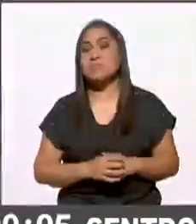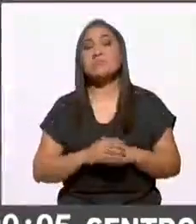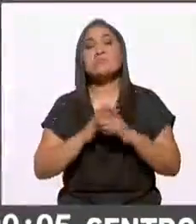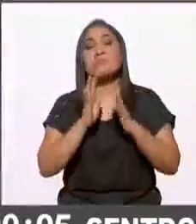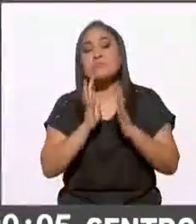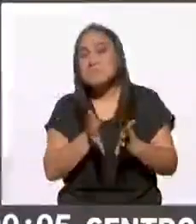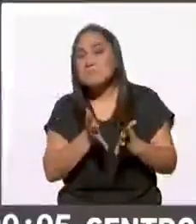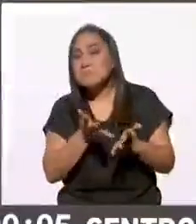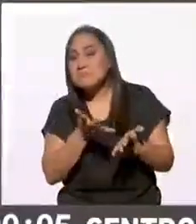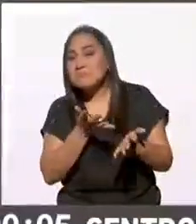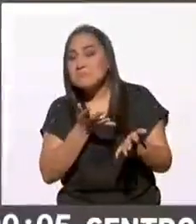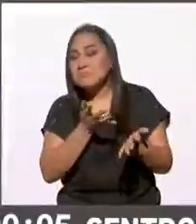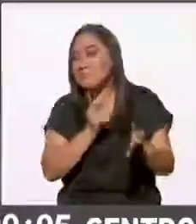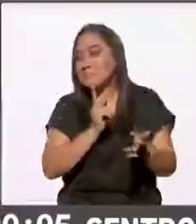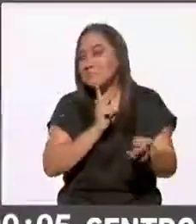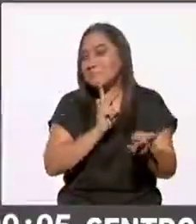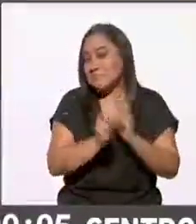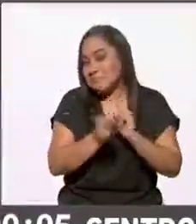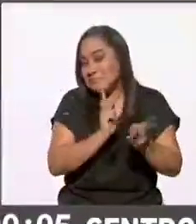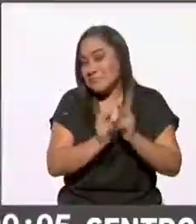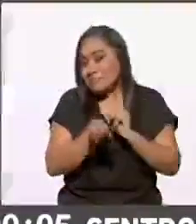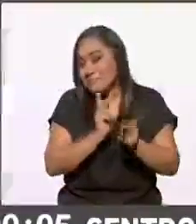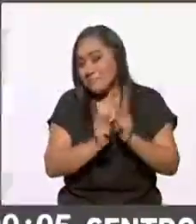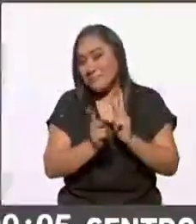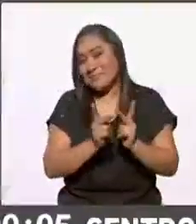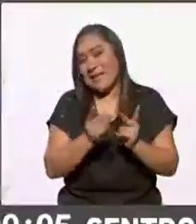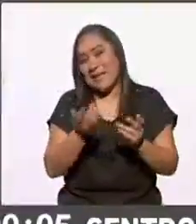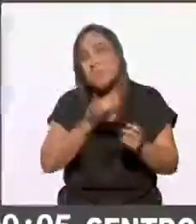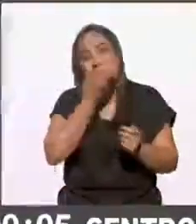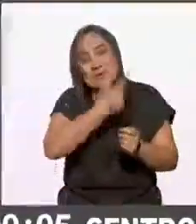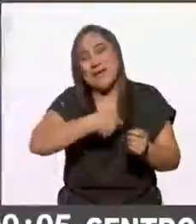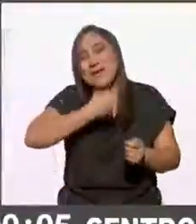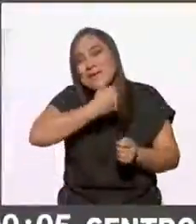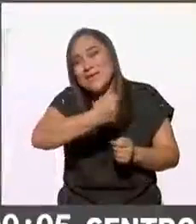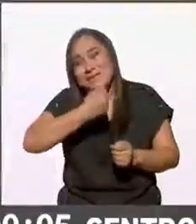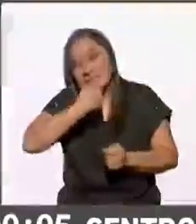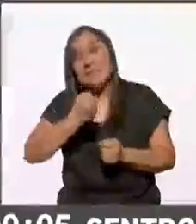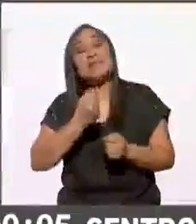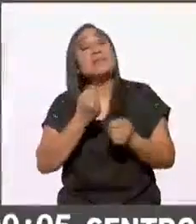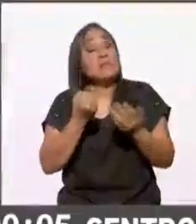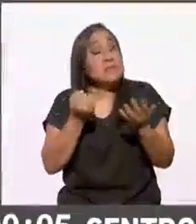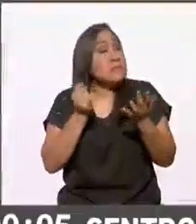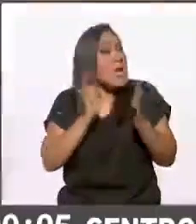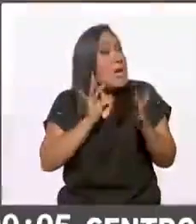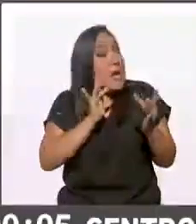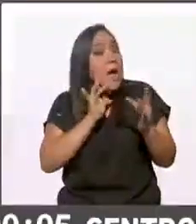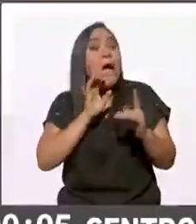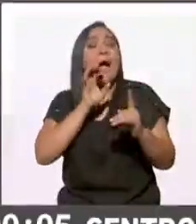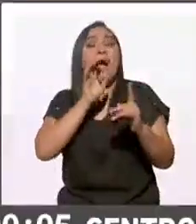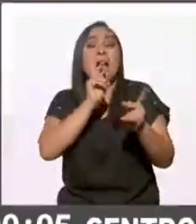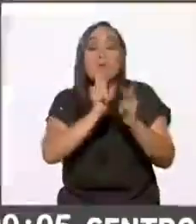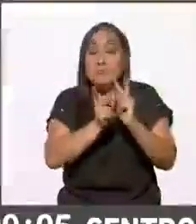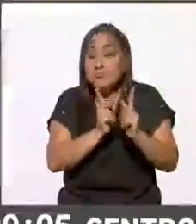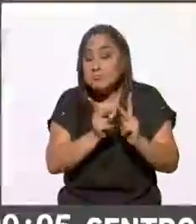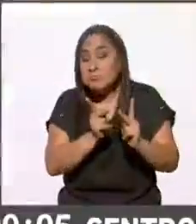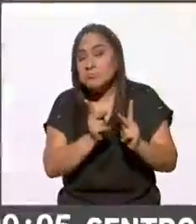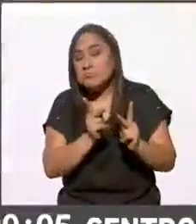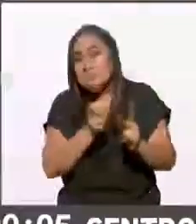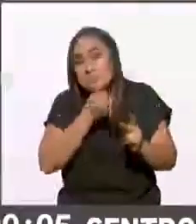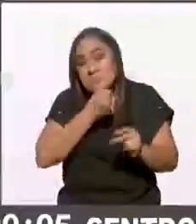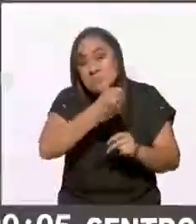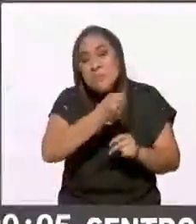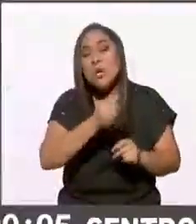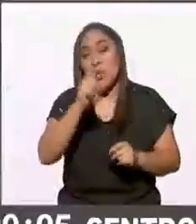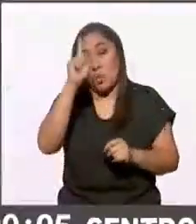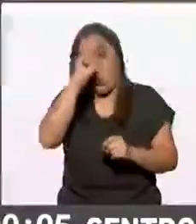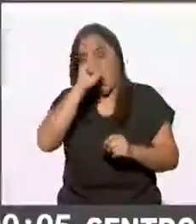chacaleo como le llamamos los reporteros y logramos obtener unas palabras del